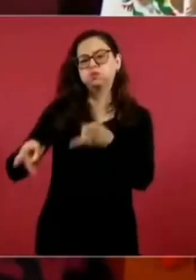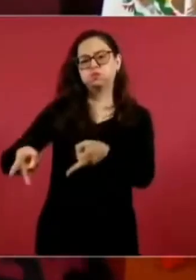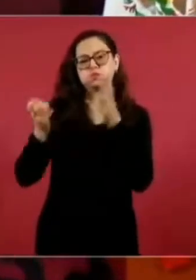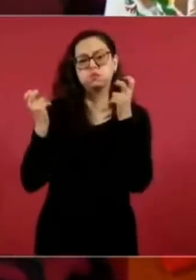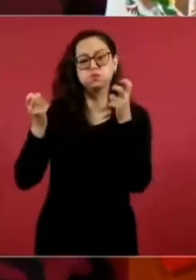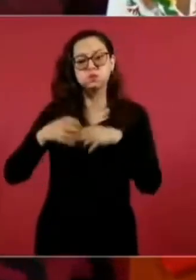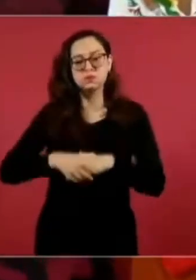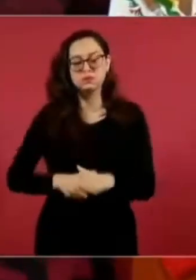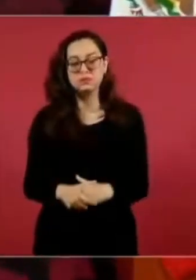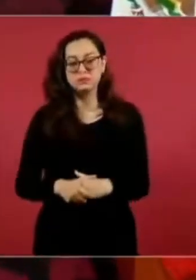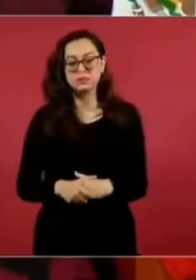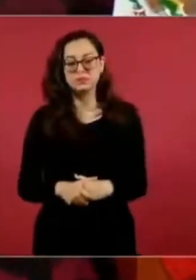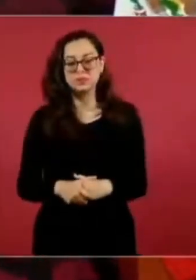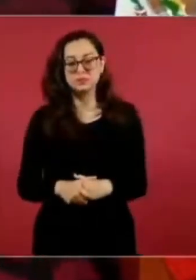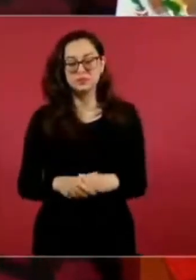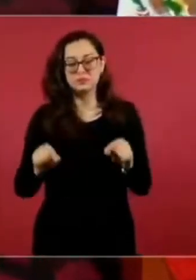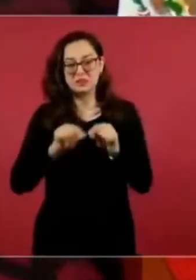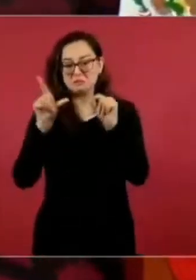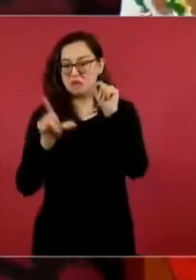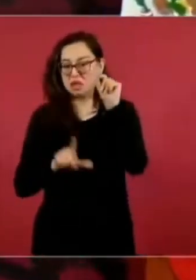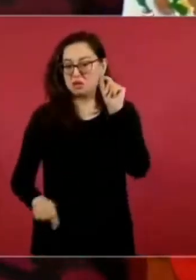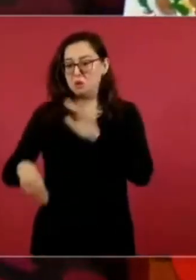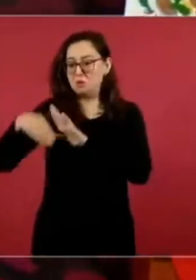cuando más saquearon a México.